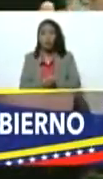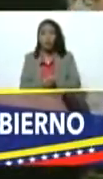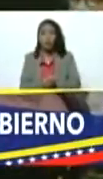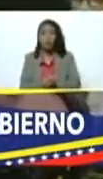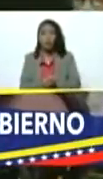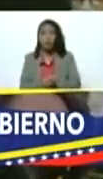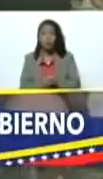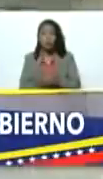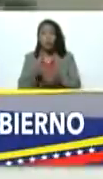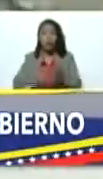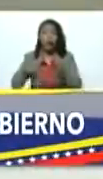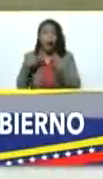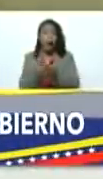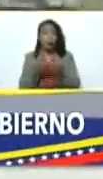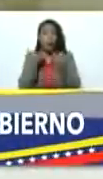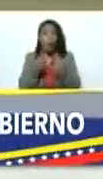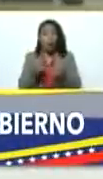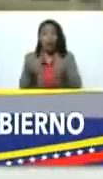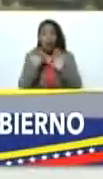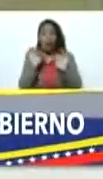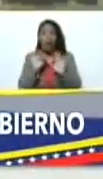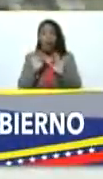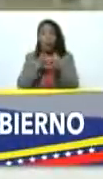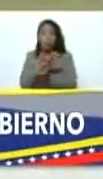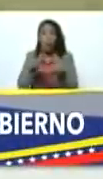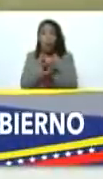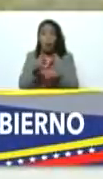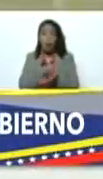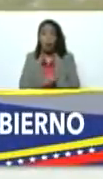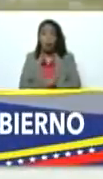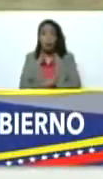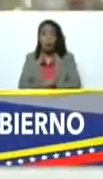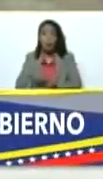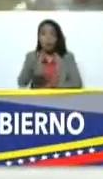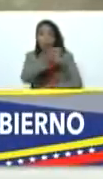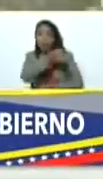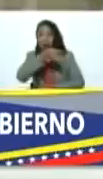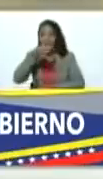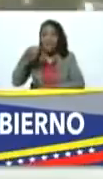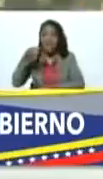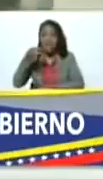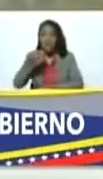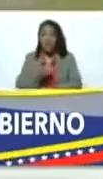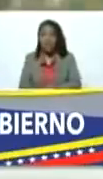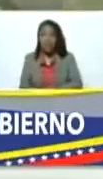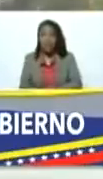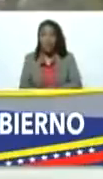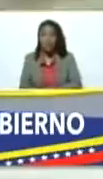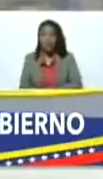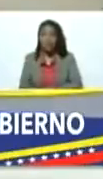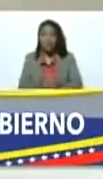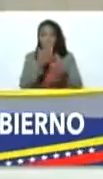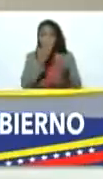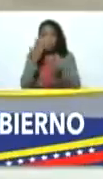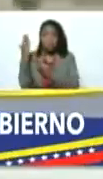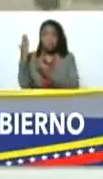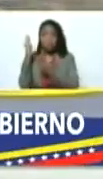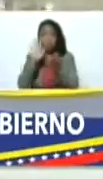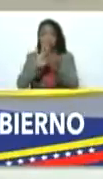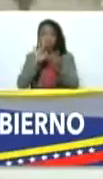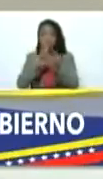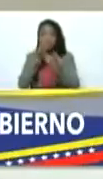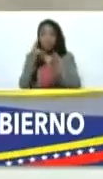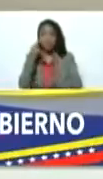y hasta ahora sin novedad. ¡Excelente! ¡Buen pase de pecho, Freddy!